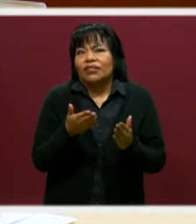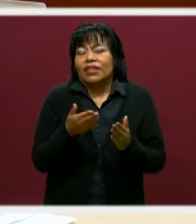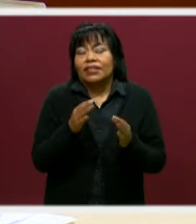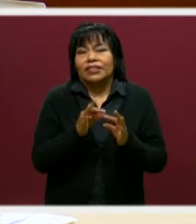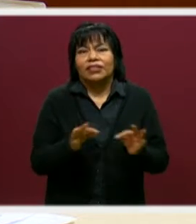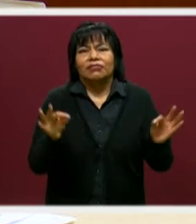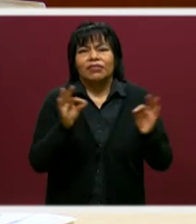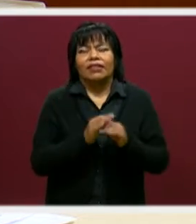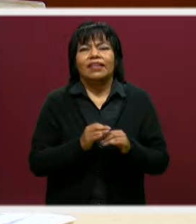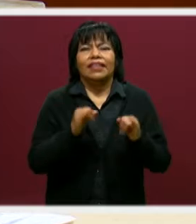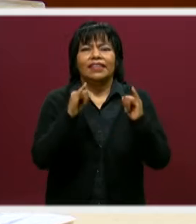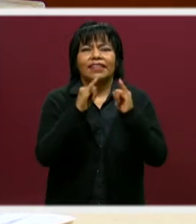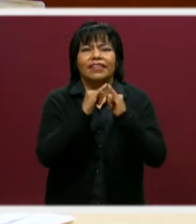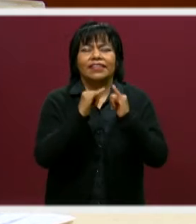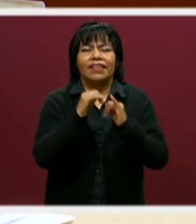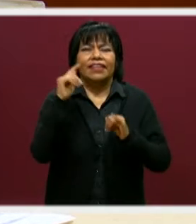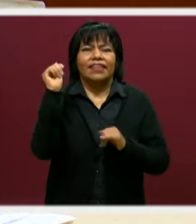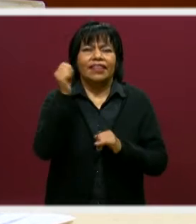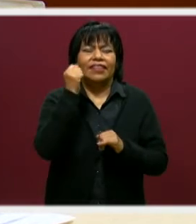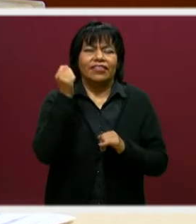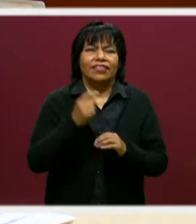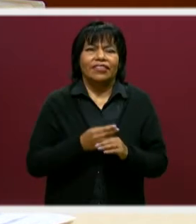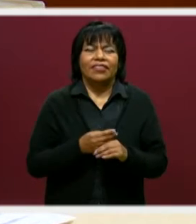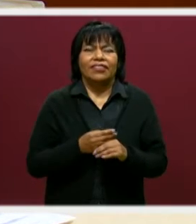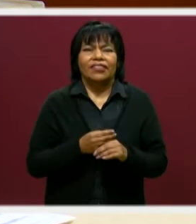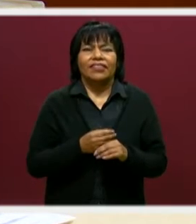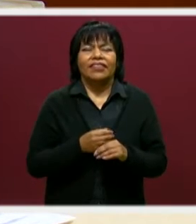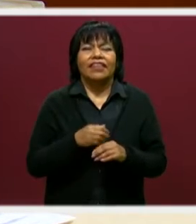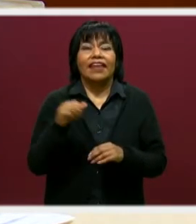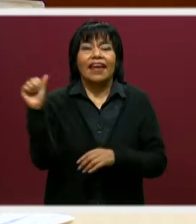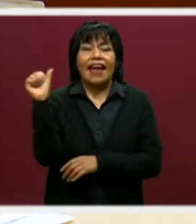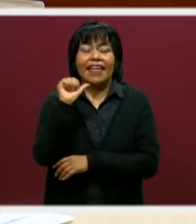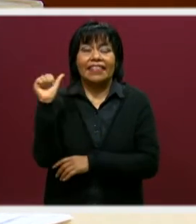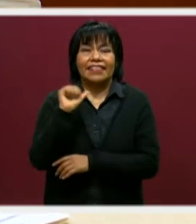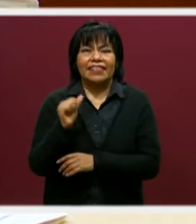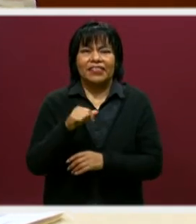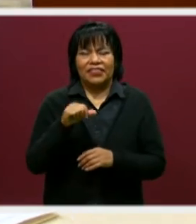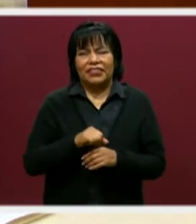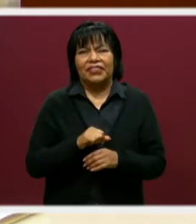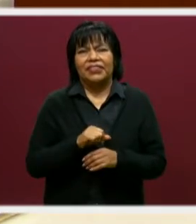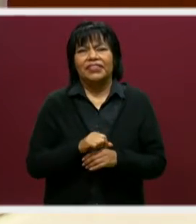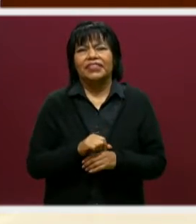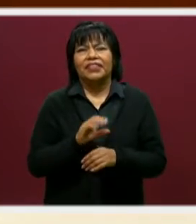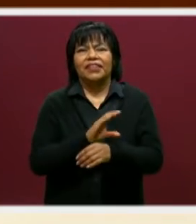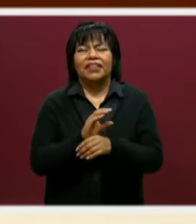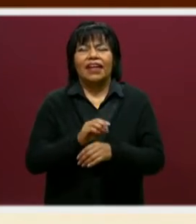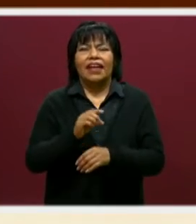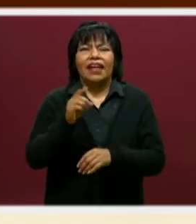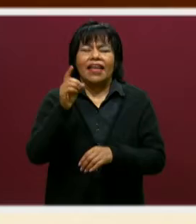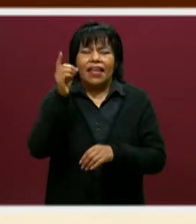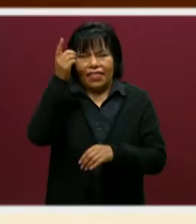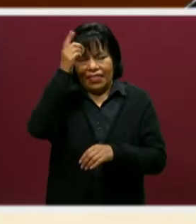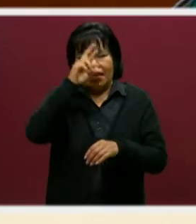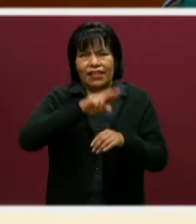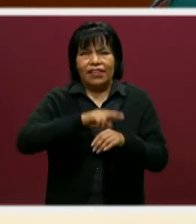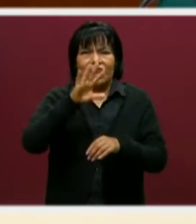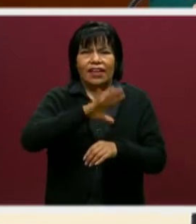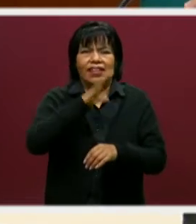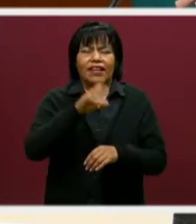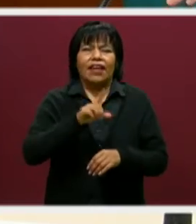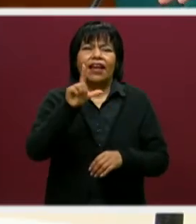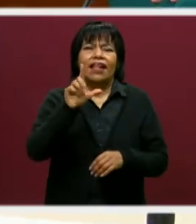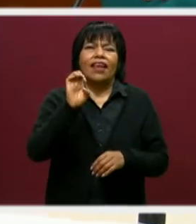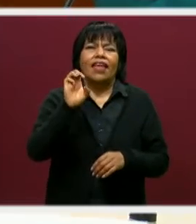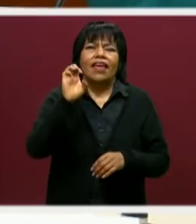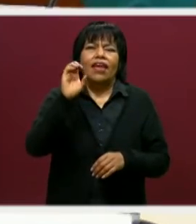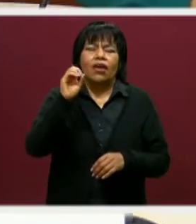por parte del Instituto Tecnológico Superior de Atlixco y por ello hoy nos acompaña su director general, el maestro Leopoldo González